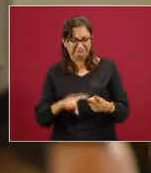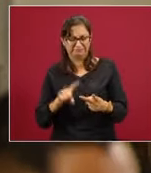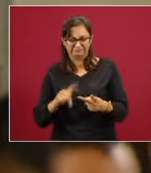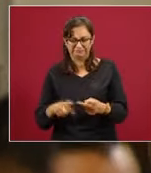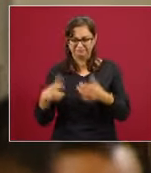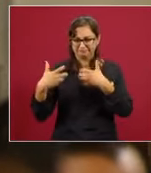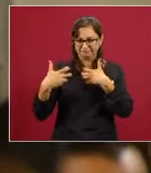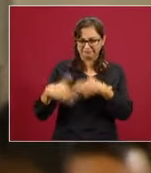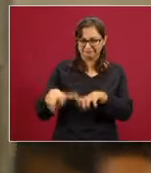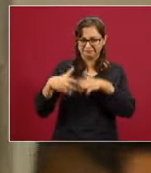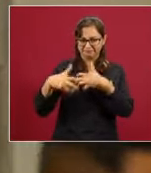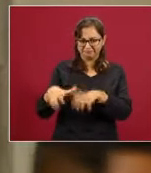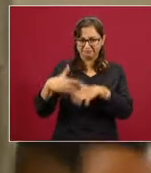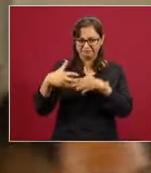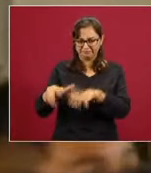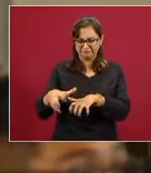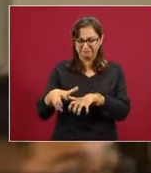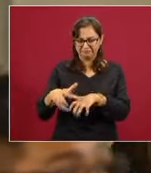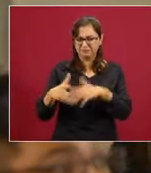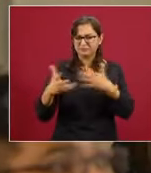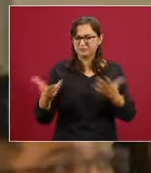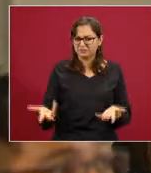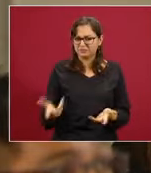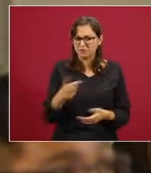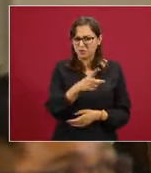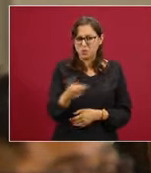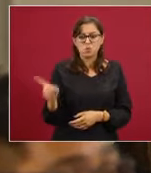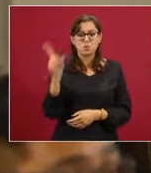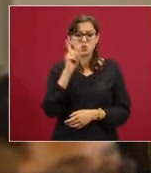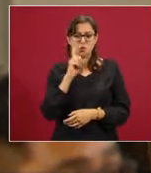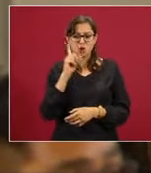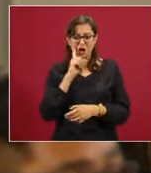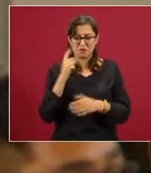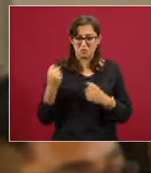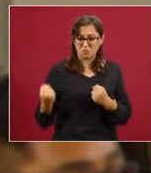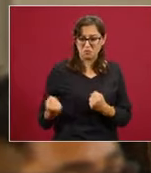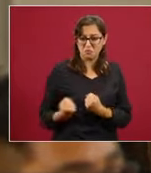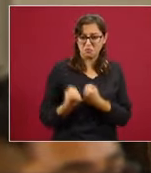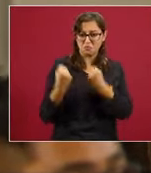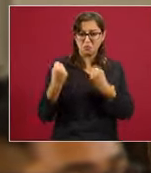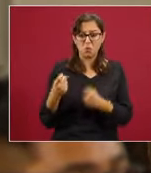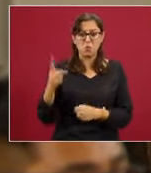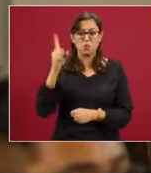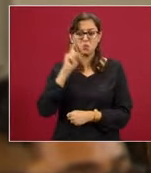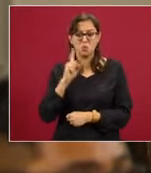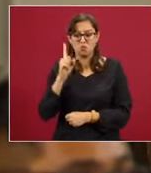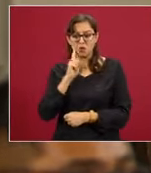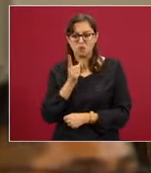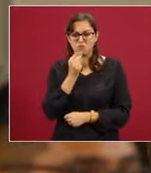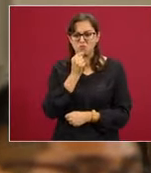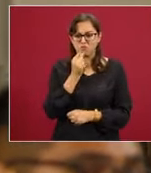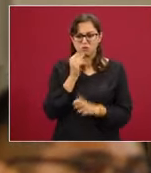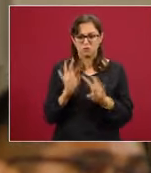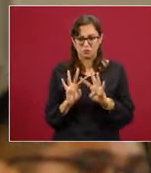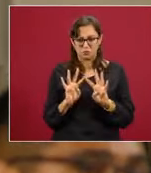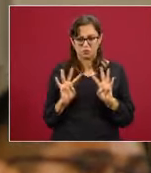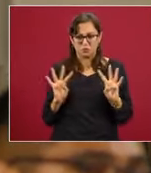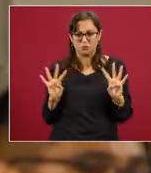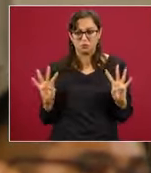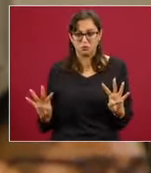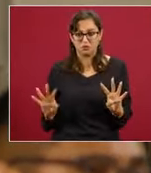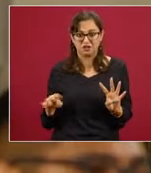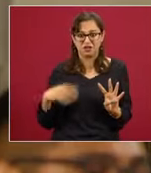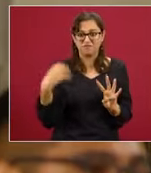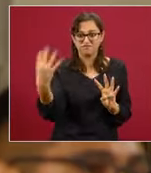no se considera que confrontar a las mujeres de esta manera, poner a mujeres policías al frente y que de alguna manera se